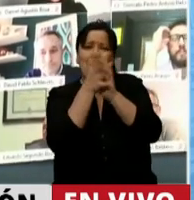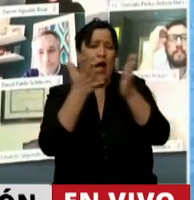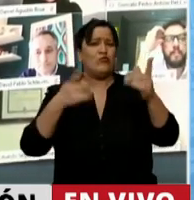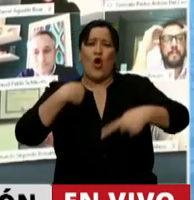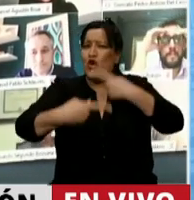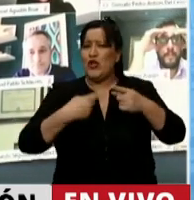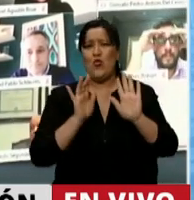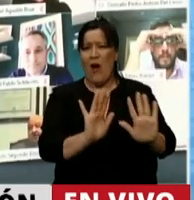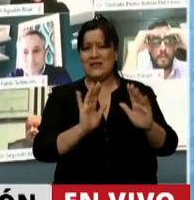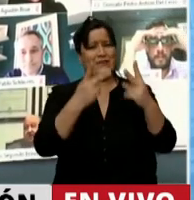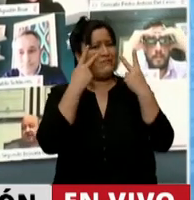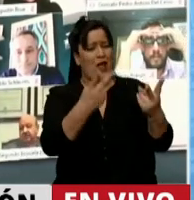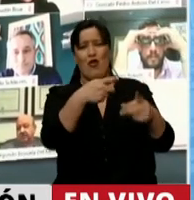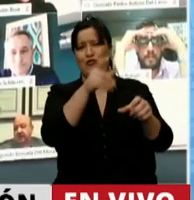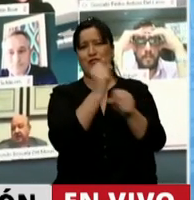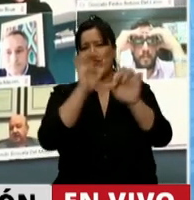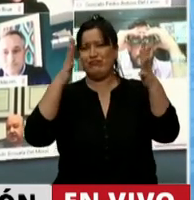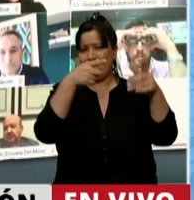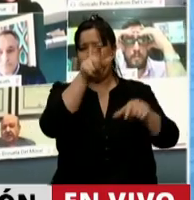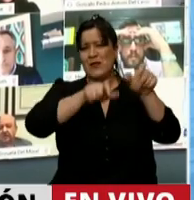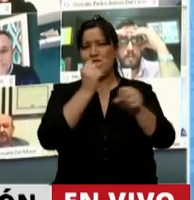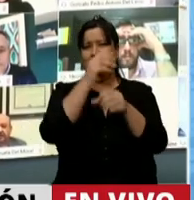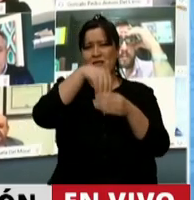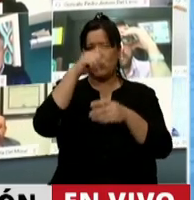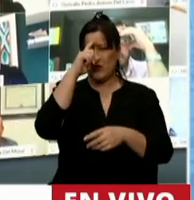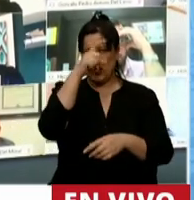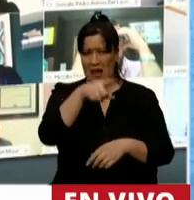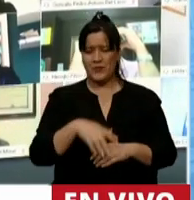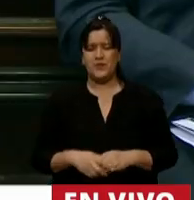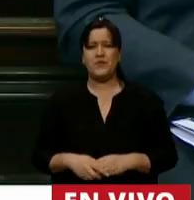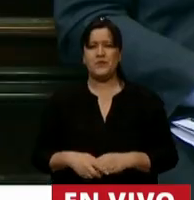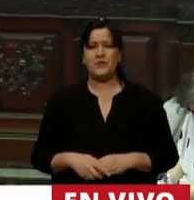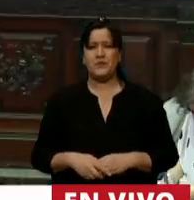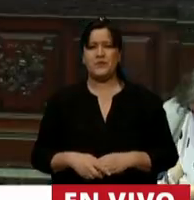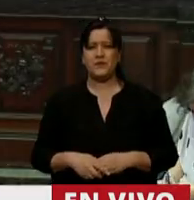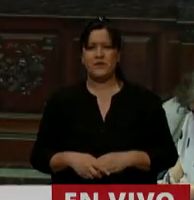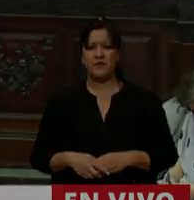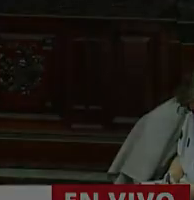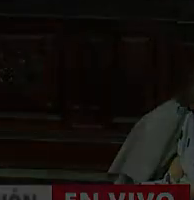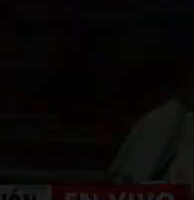tenemos que seguir en esa línea. Muchas gracias. Gracias, señor Jefe de Gabinete.